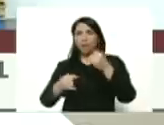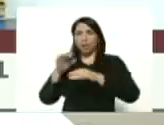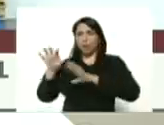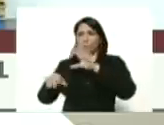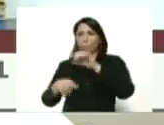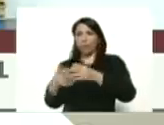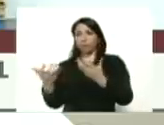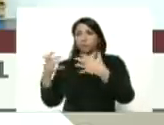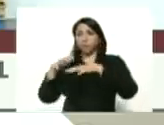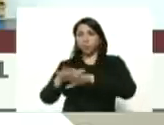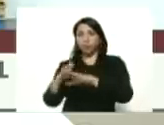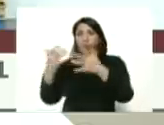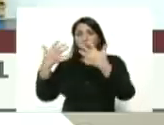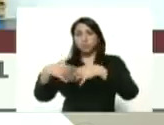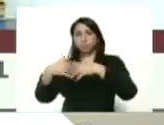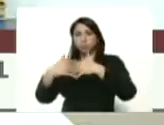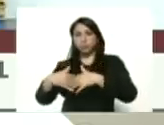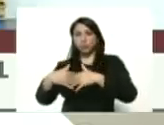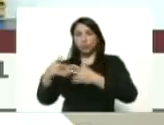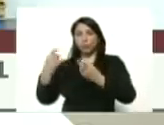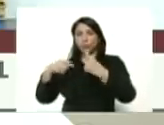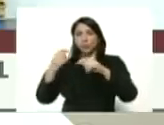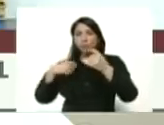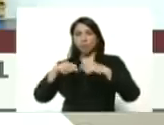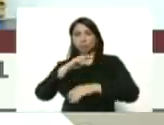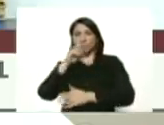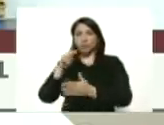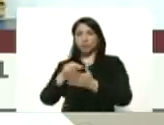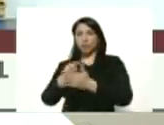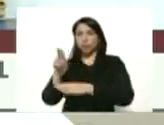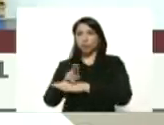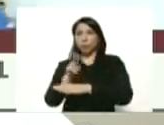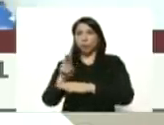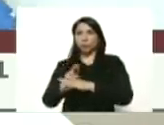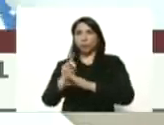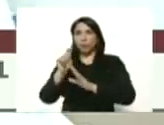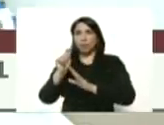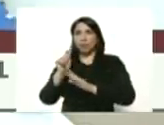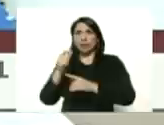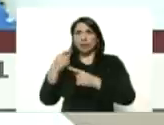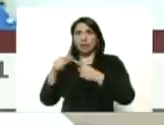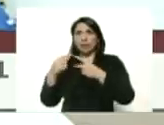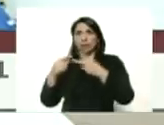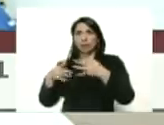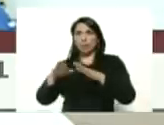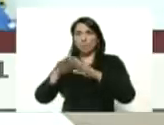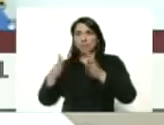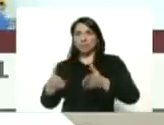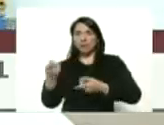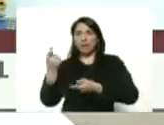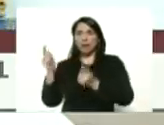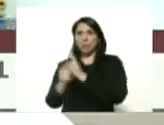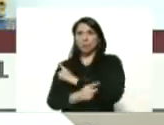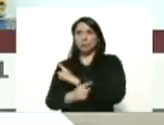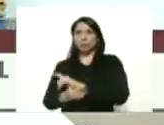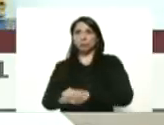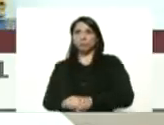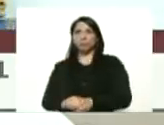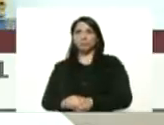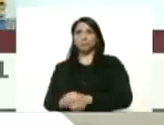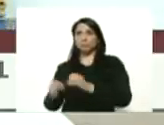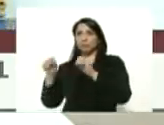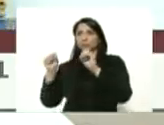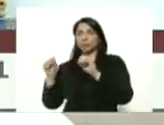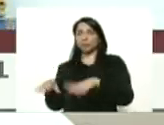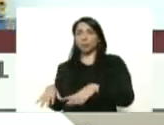articular con los empresarios y comerciantes nacionales el uso de la tasa de operadores de las mesas de cambio suspender